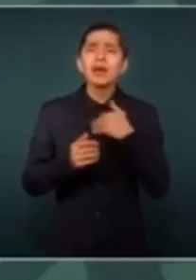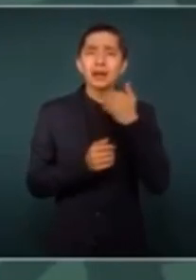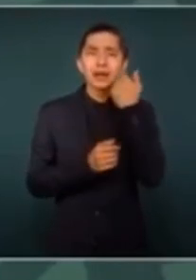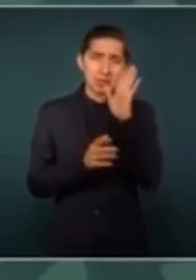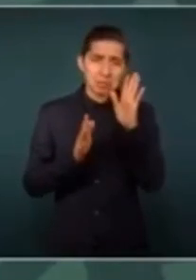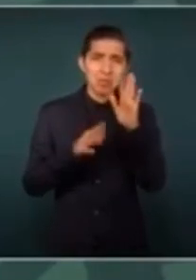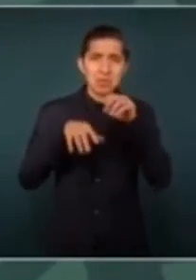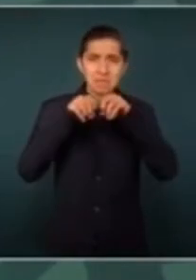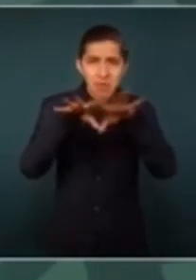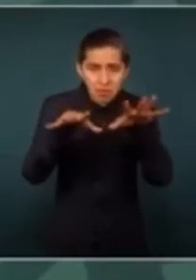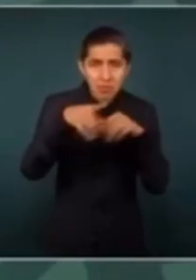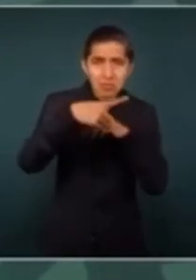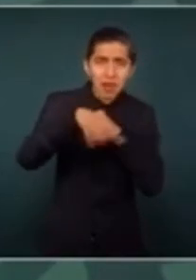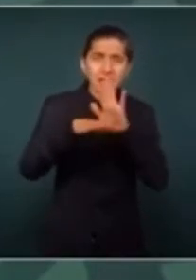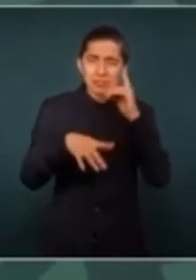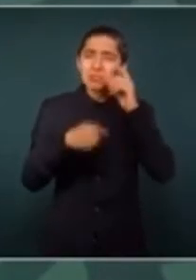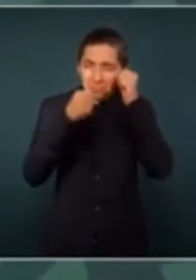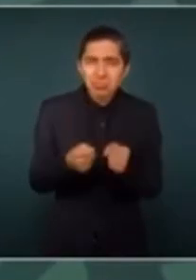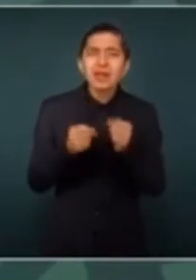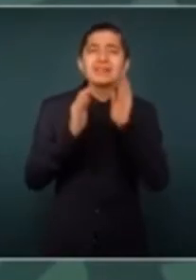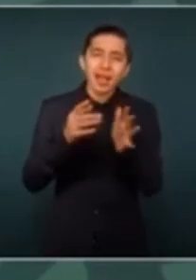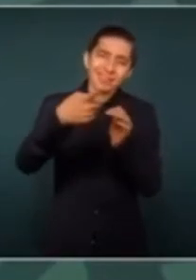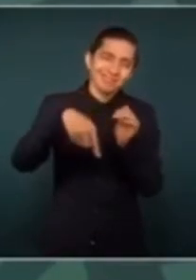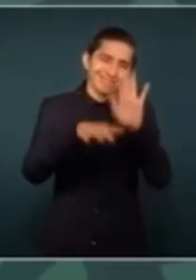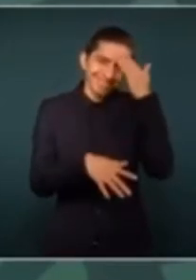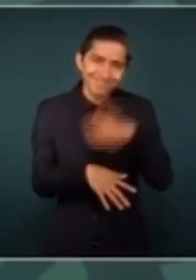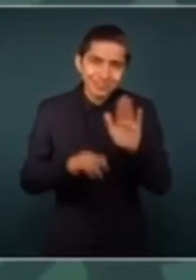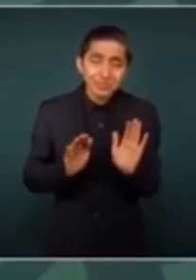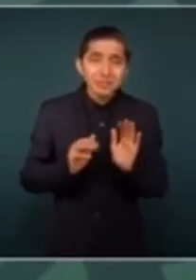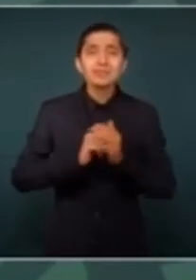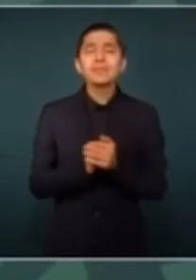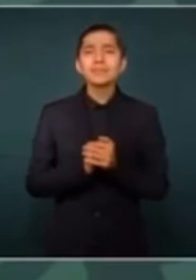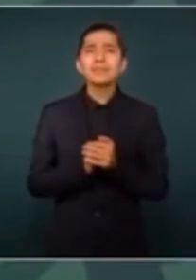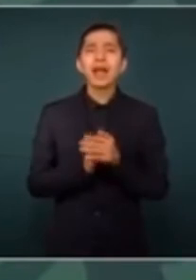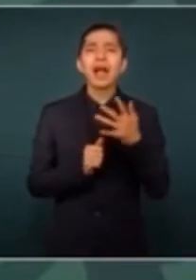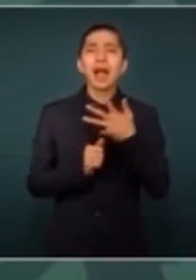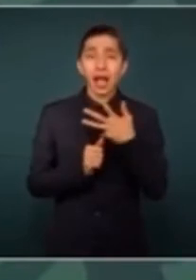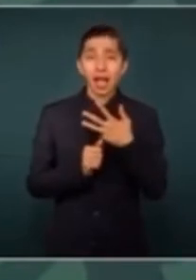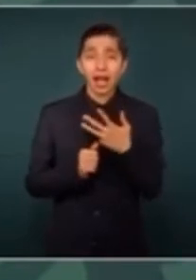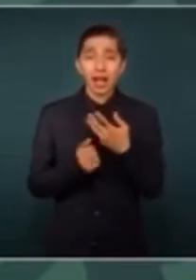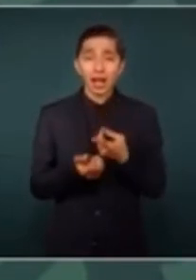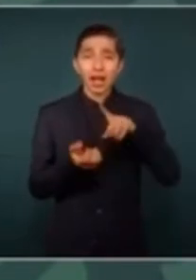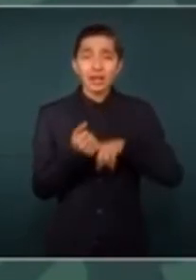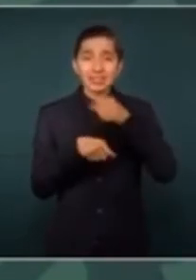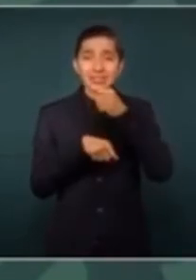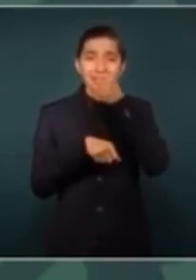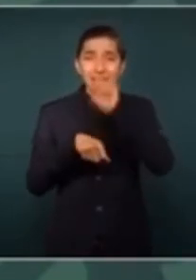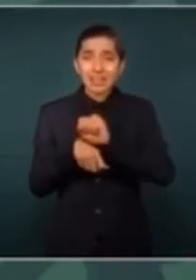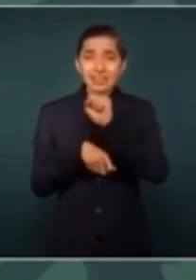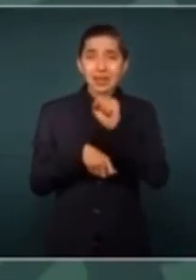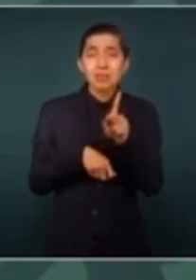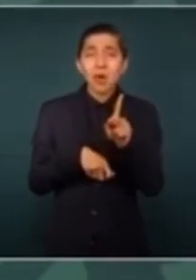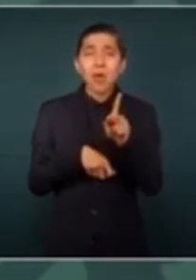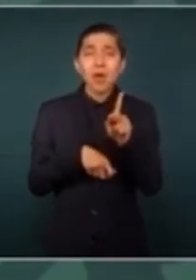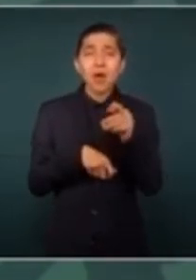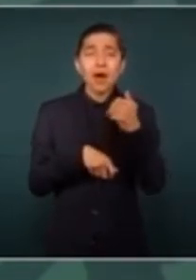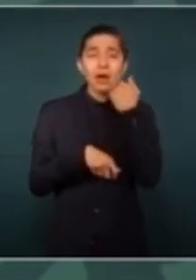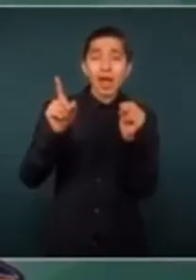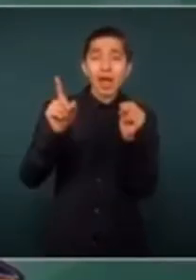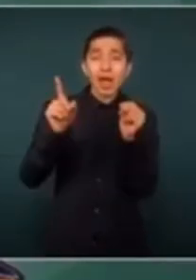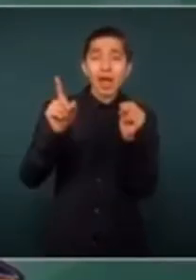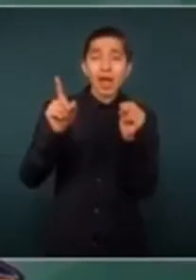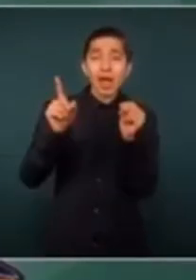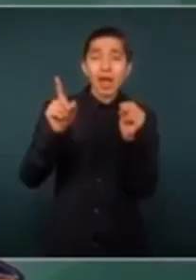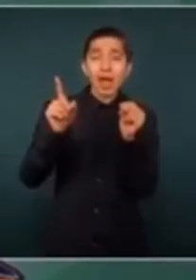Informar, seguramente ya ustedes lo saben, hubo un atentado al Secretario de Seguridad Pública de la